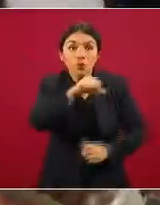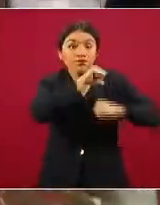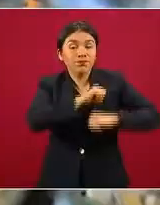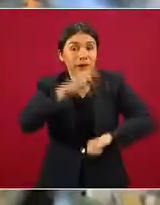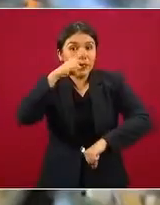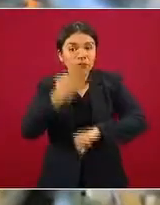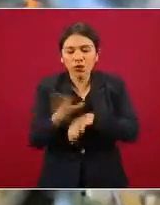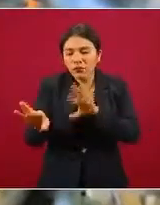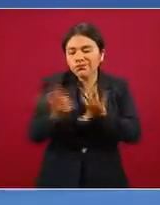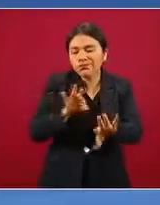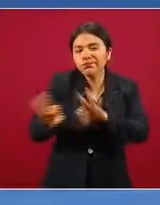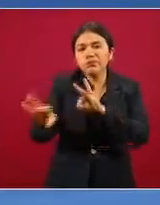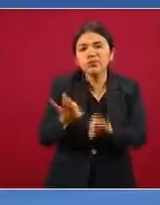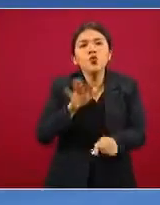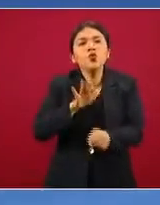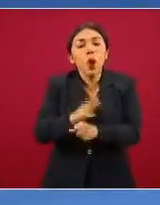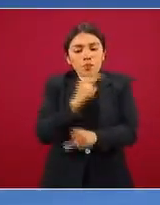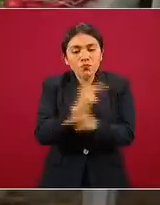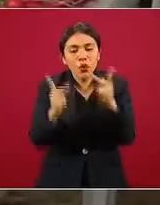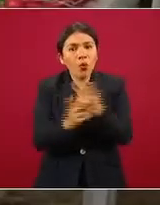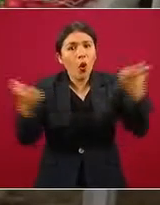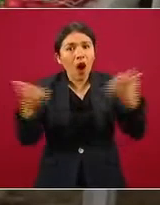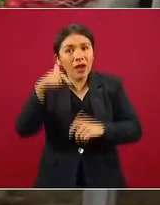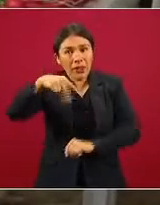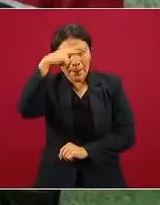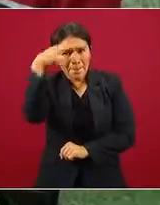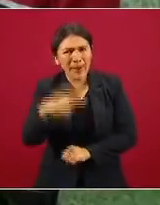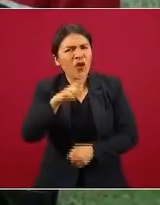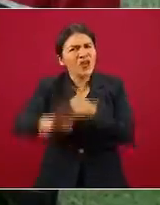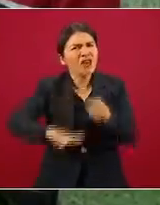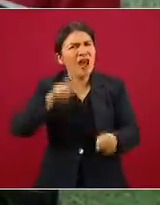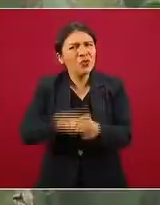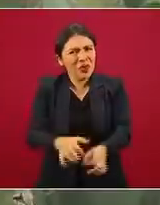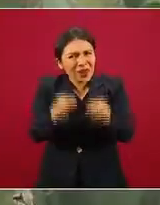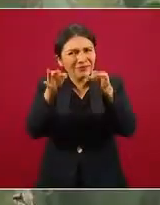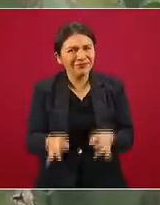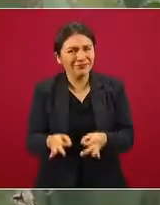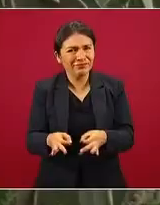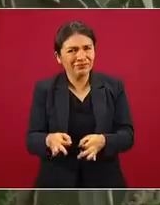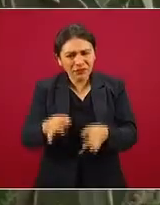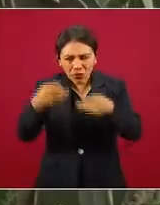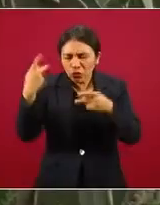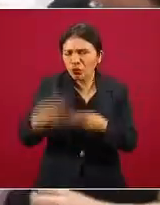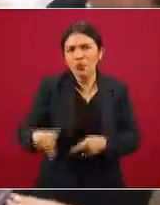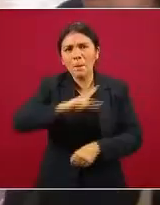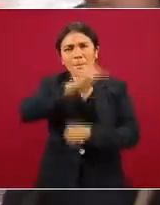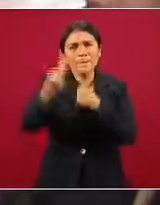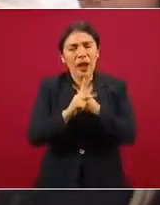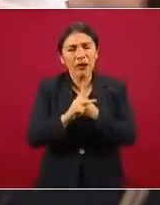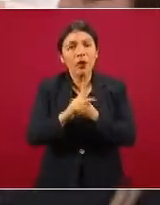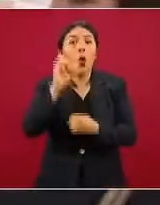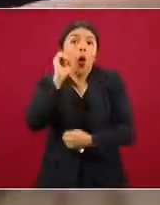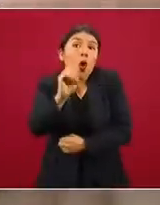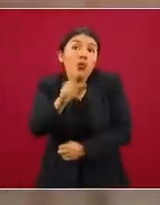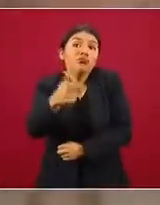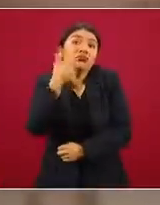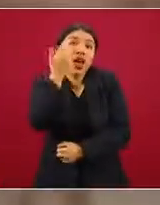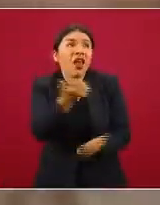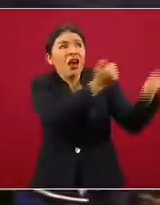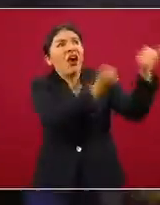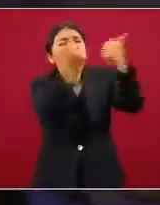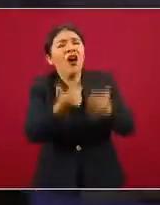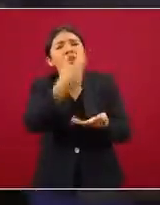está el elegir entre productos hechos en México, orgánicos, naturales, endémicos, o consumir productos